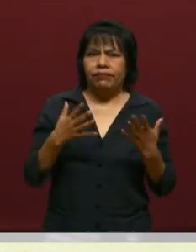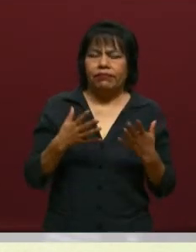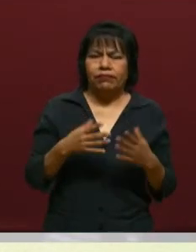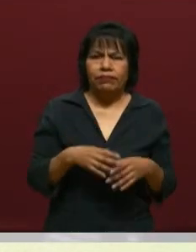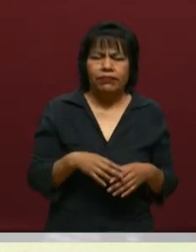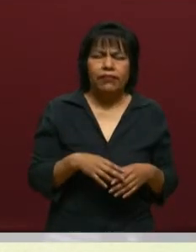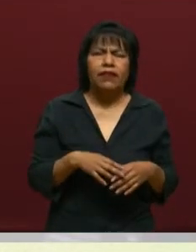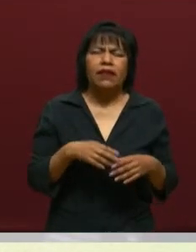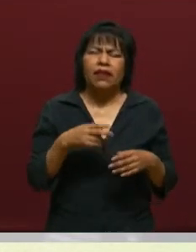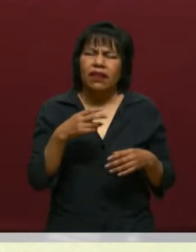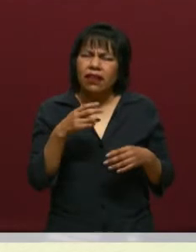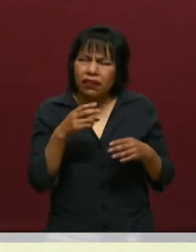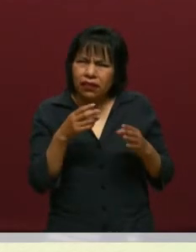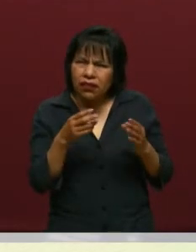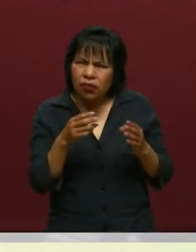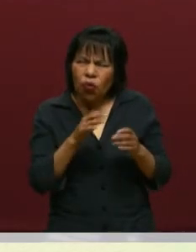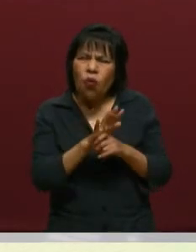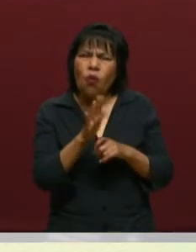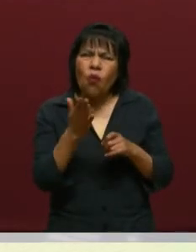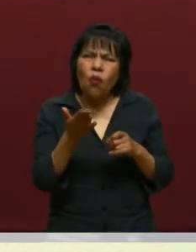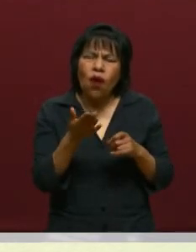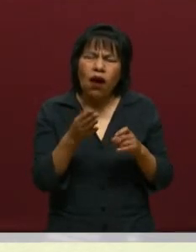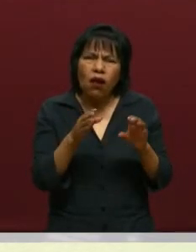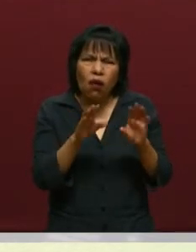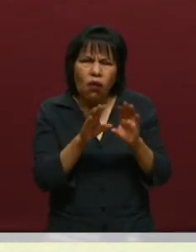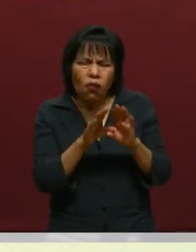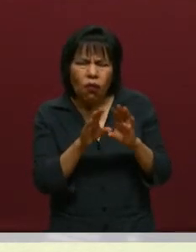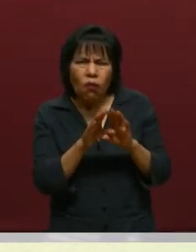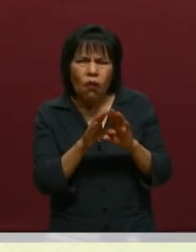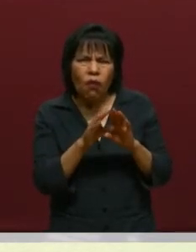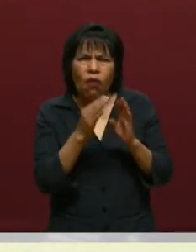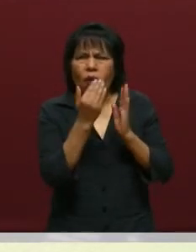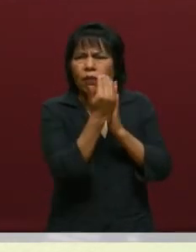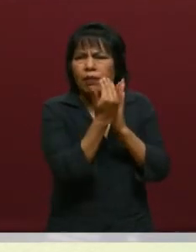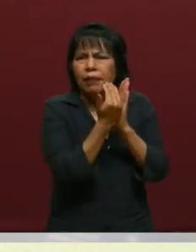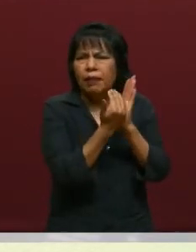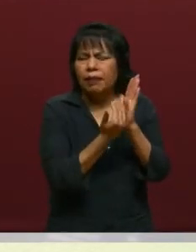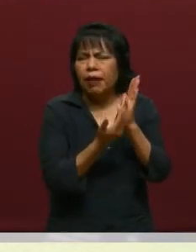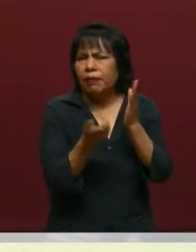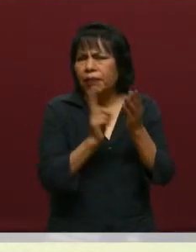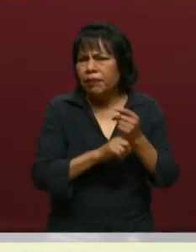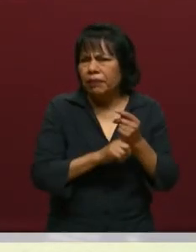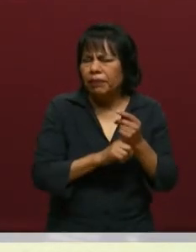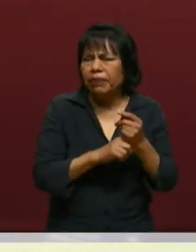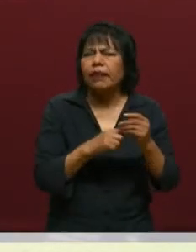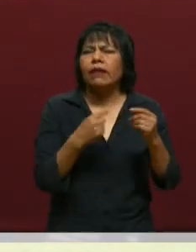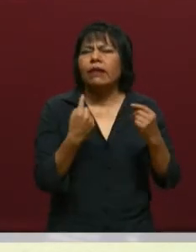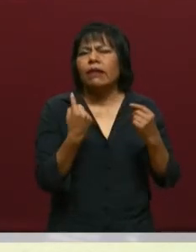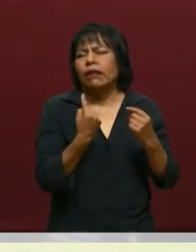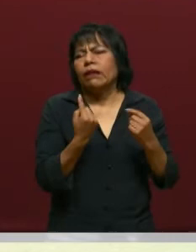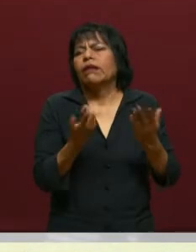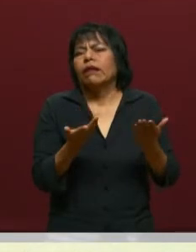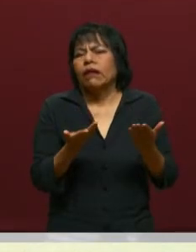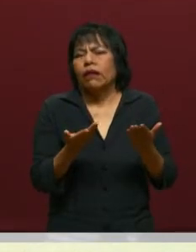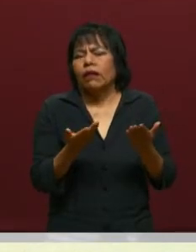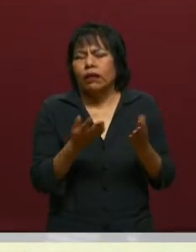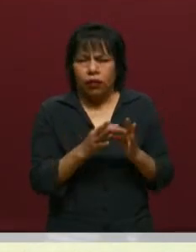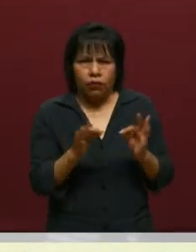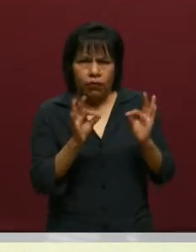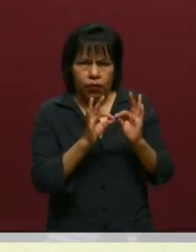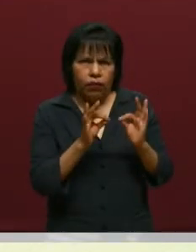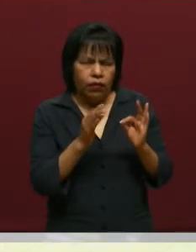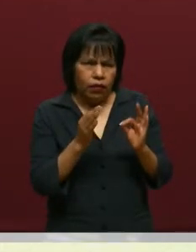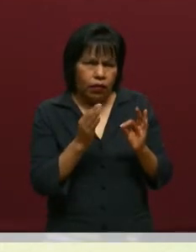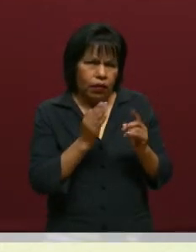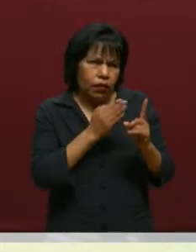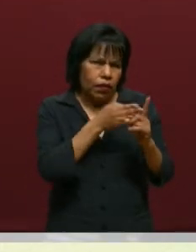situación. ¿Cuál es el contenido? ¿Qué es lo que ahí se aborda, doctor? Sobre todo, pues, para